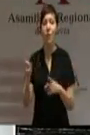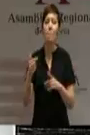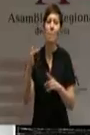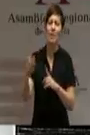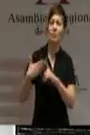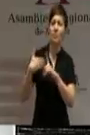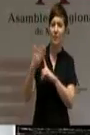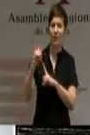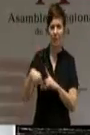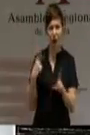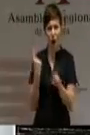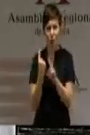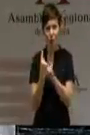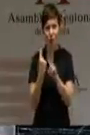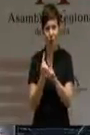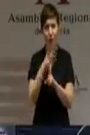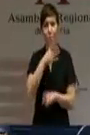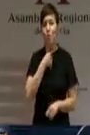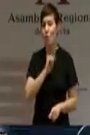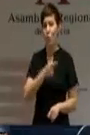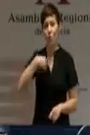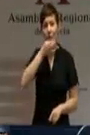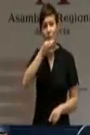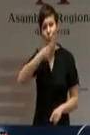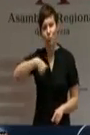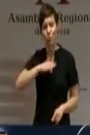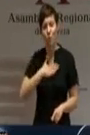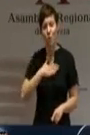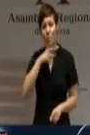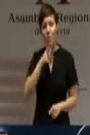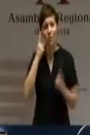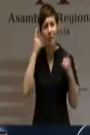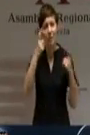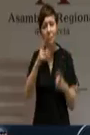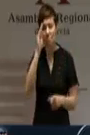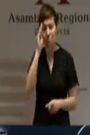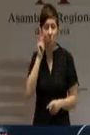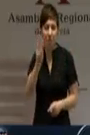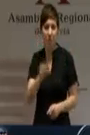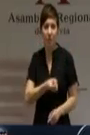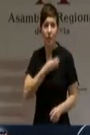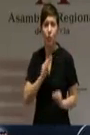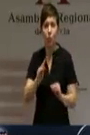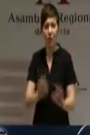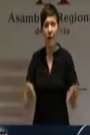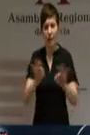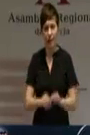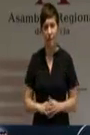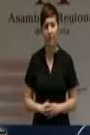oposición, que no hablan bien de usted ni de la credibilidad de sus intenciones de consenso. Esperábamos mayor altura de miras.